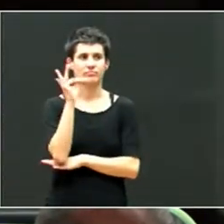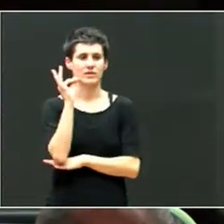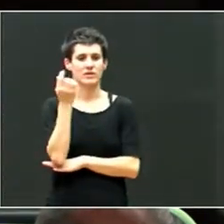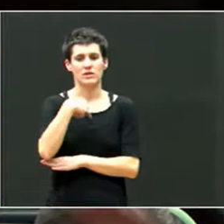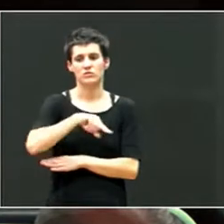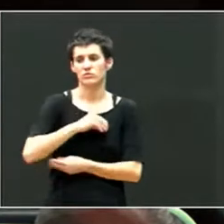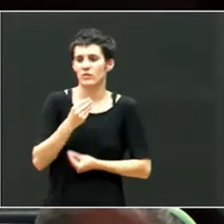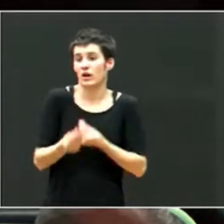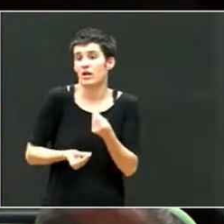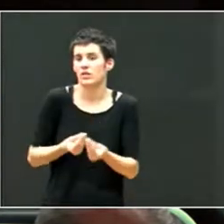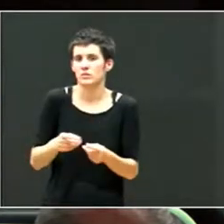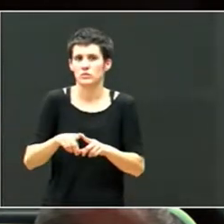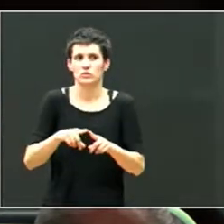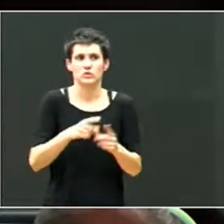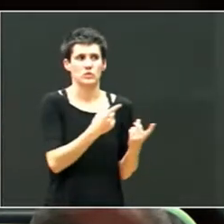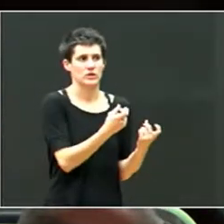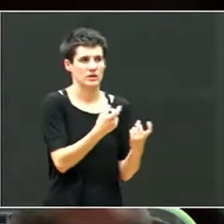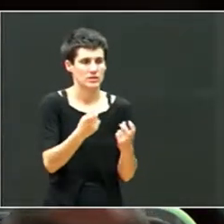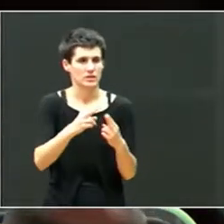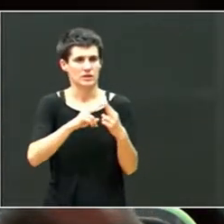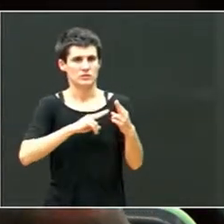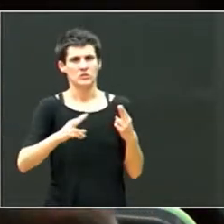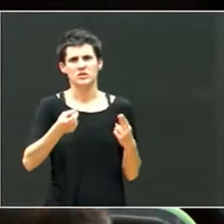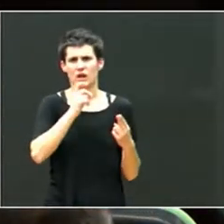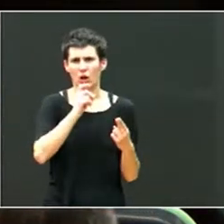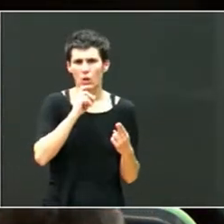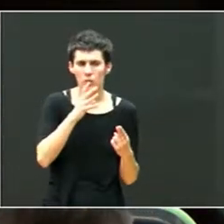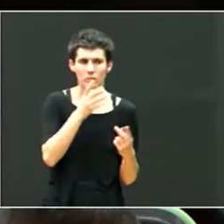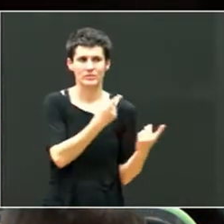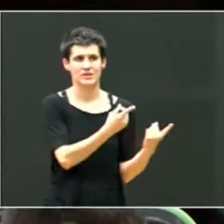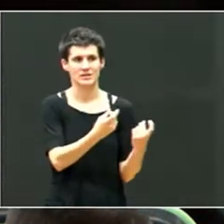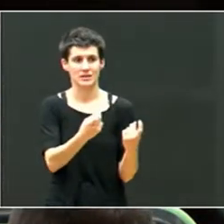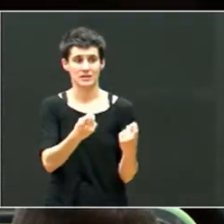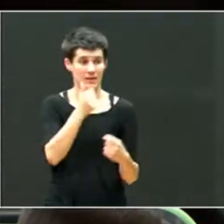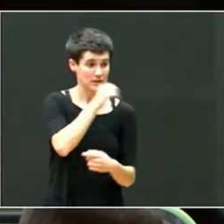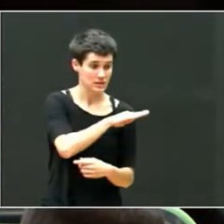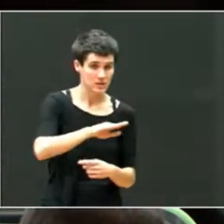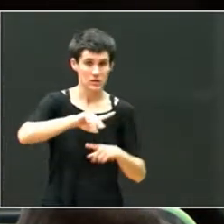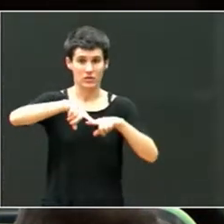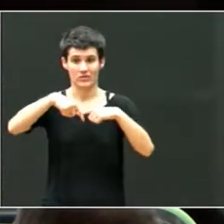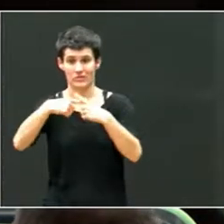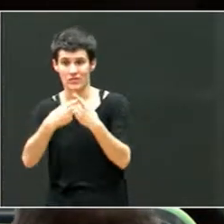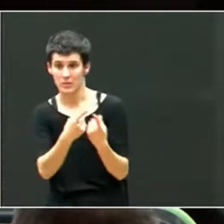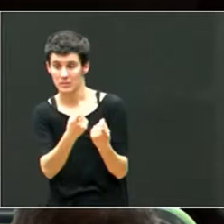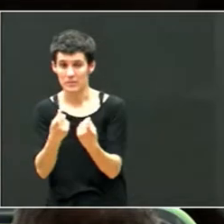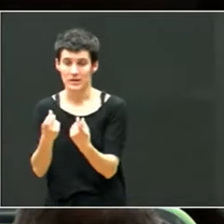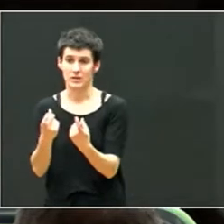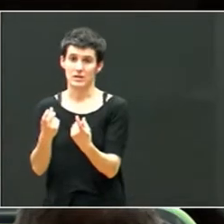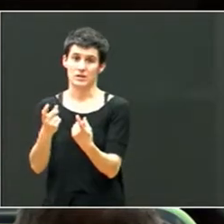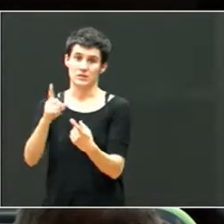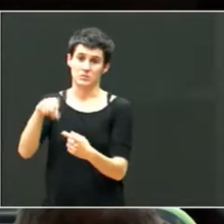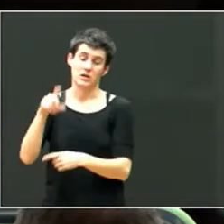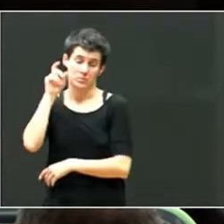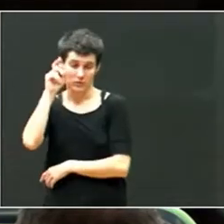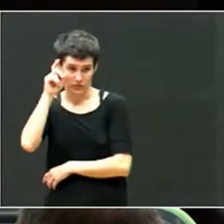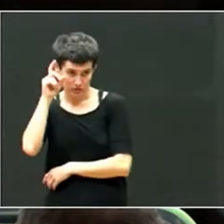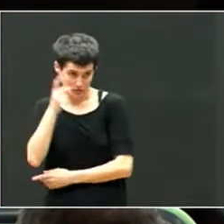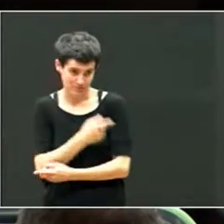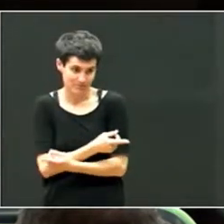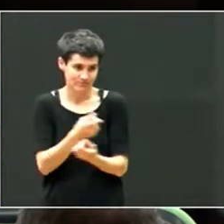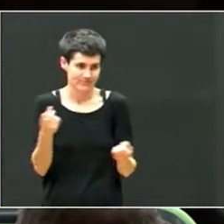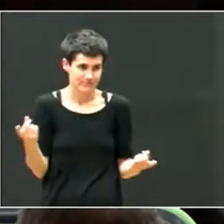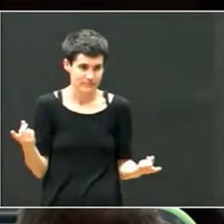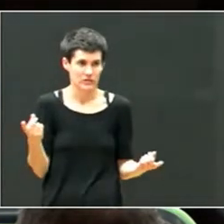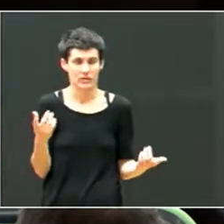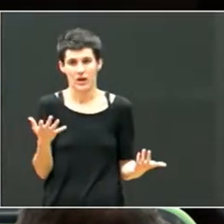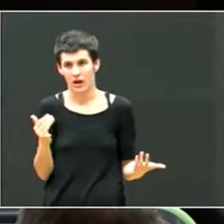respuesta a todas las necesidades que por una parte nos plantean los niños, que por otra parte nos plantean las familias y también los enseñantes. Y bueno, pues hay una